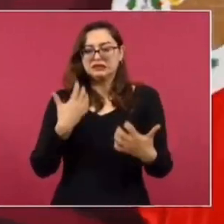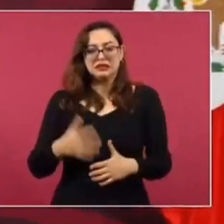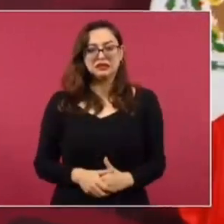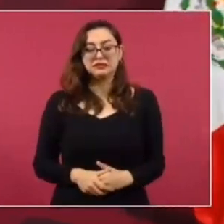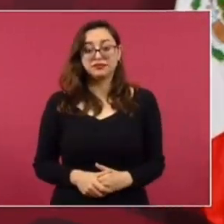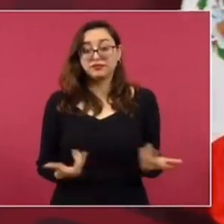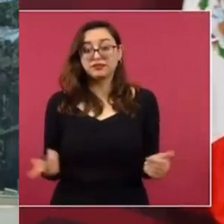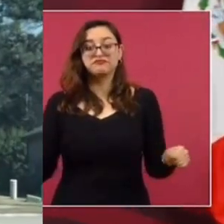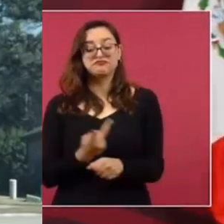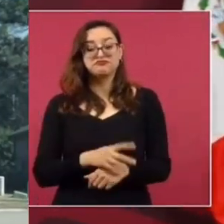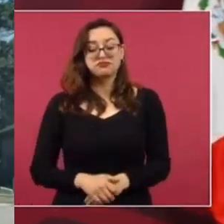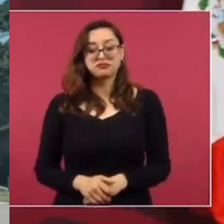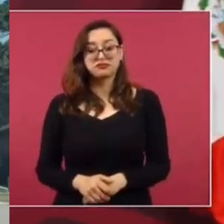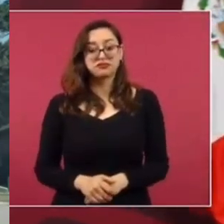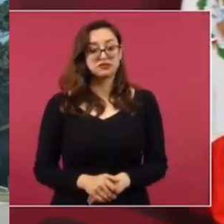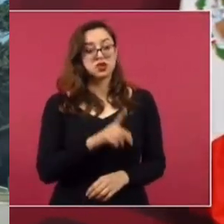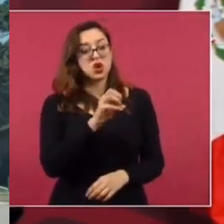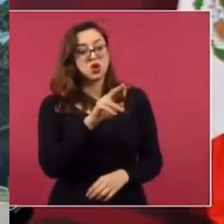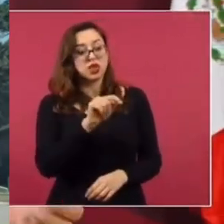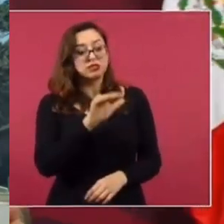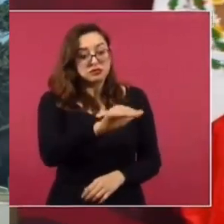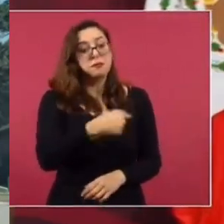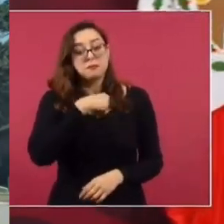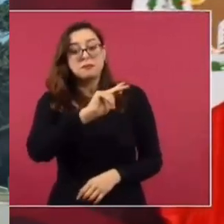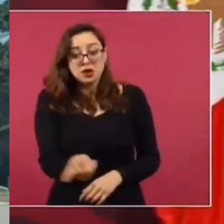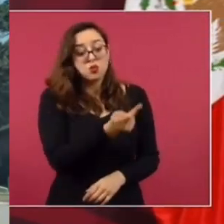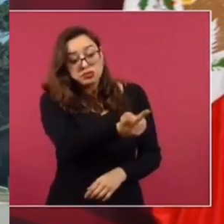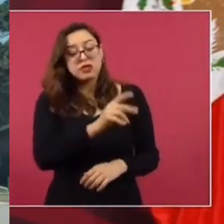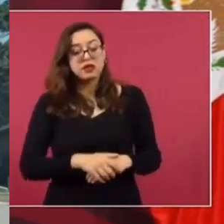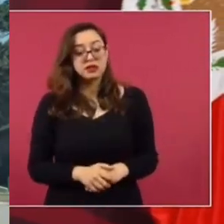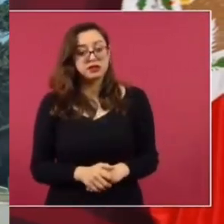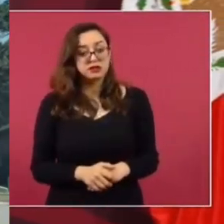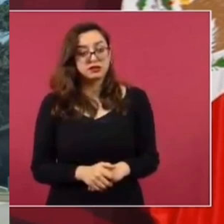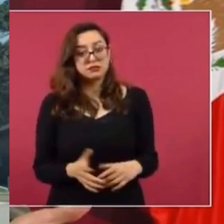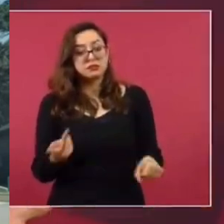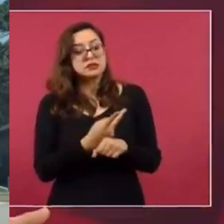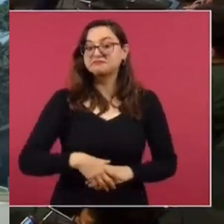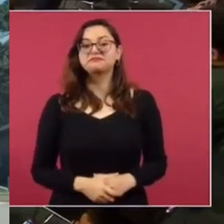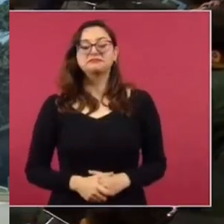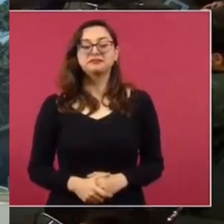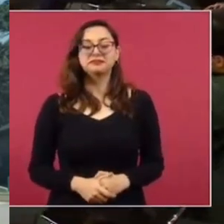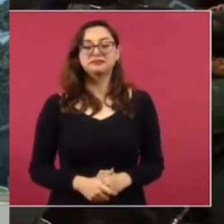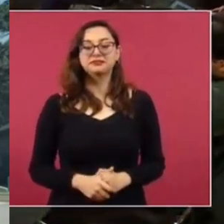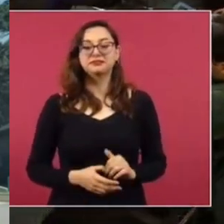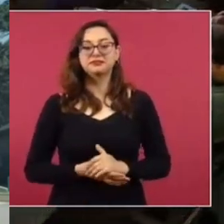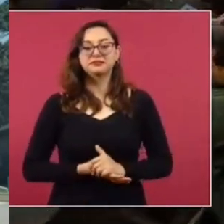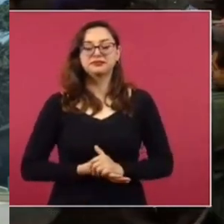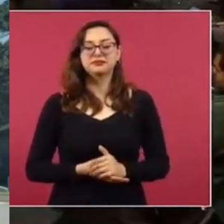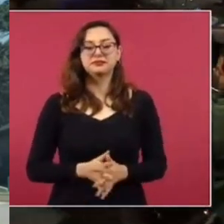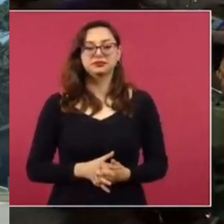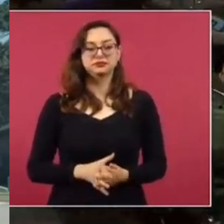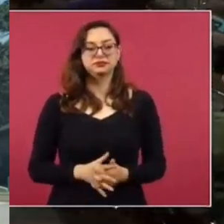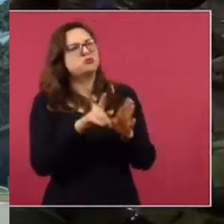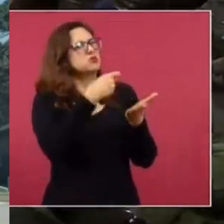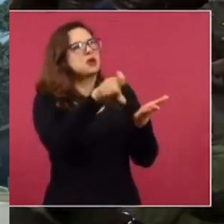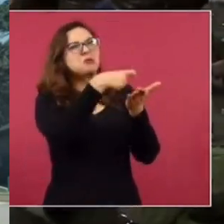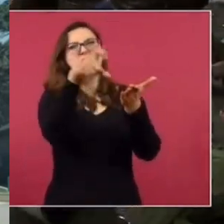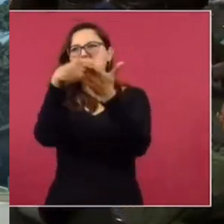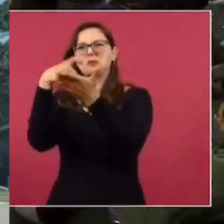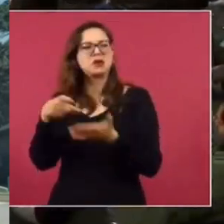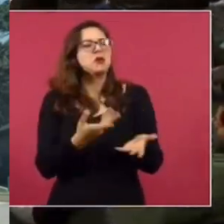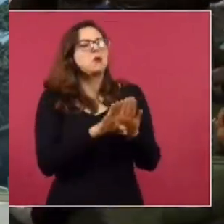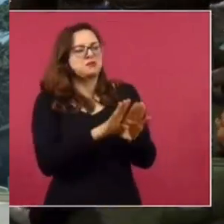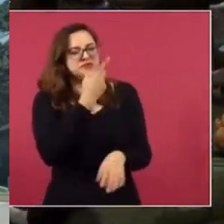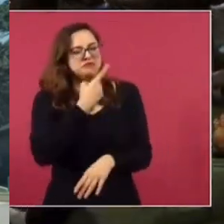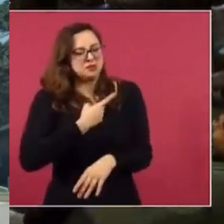lo de Demona. No me ha podido explicar cómo hizo tanto dinero. Entonces, después que nos explique eso, pues ya